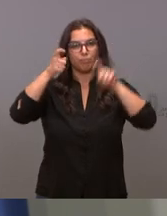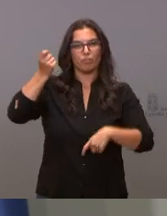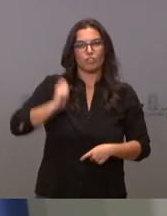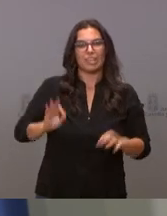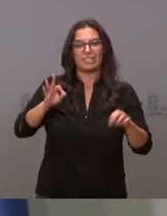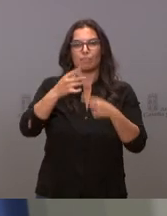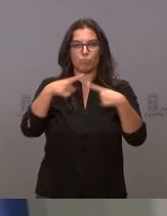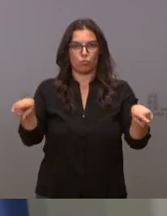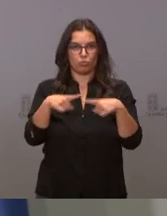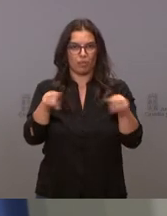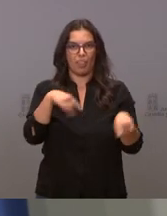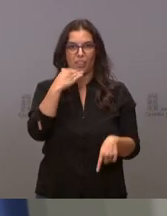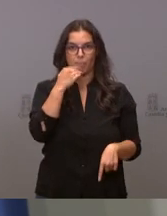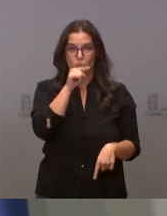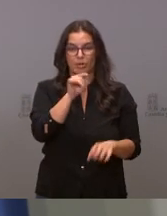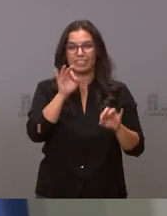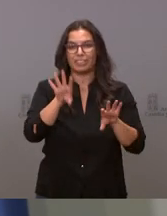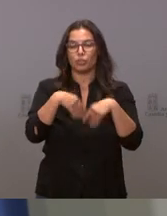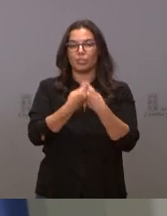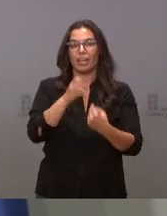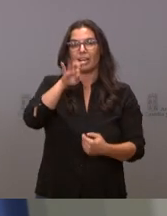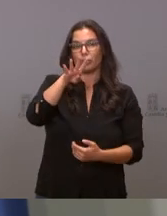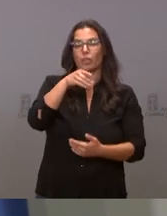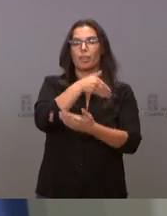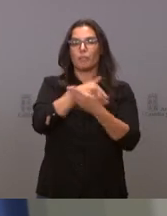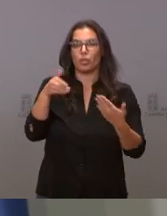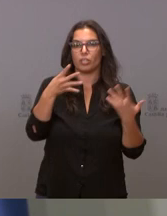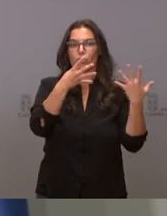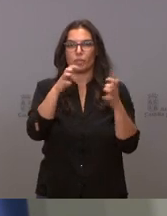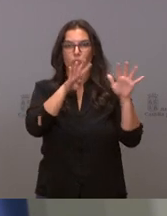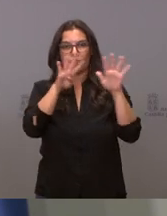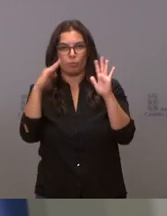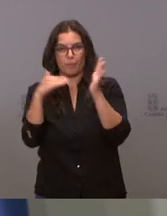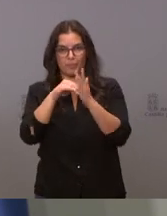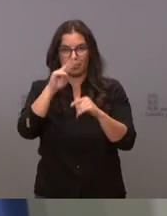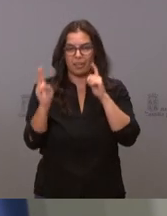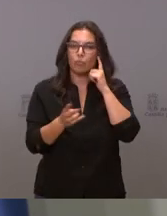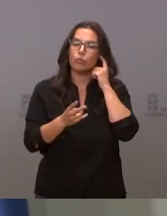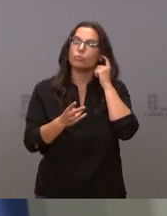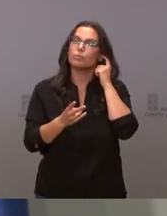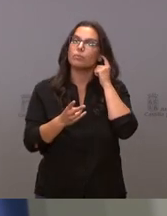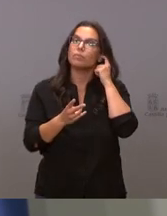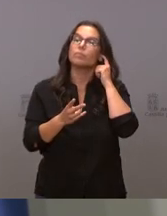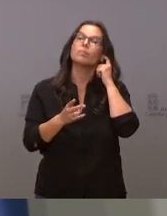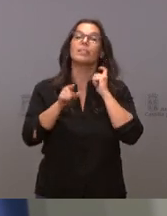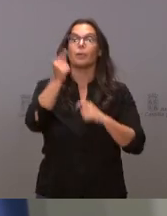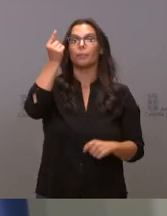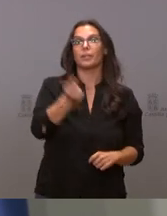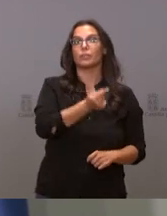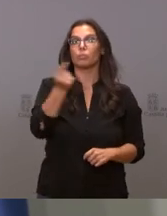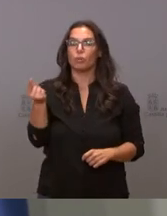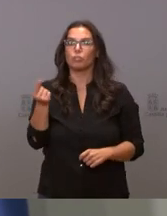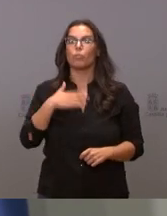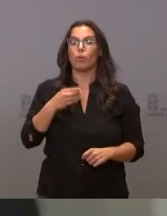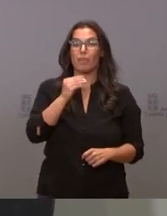Zamora. En concreto, el importe son 14.999.000 euros y este presupuesto aumentará hasta más de